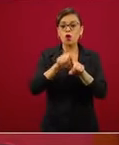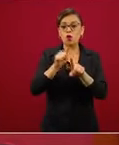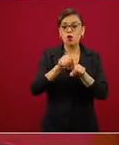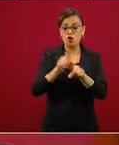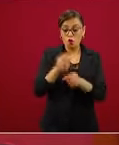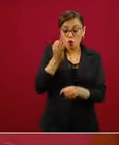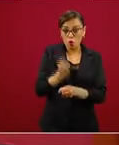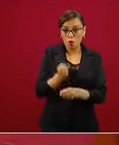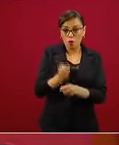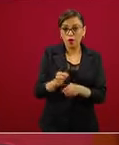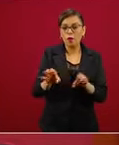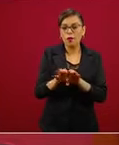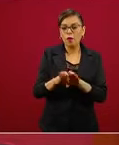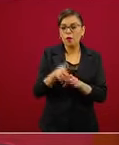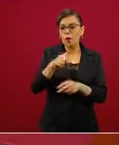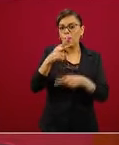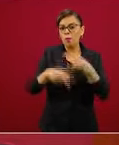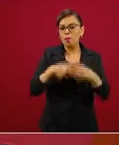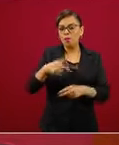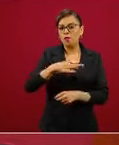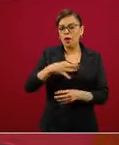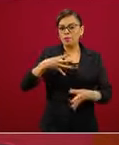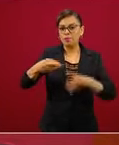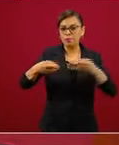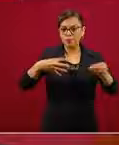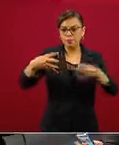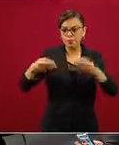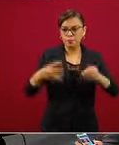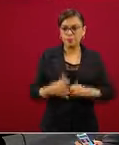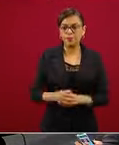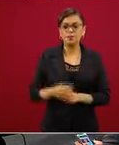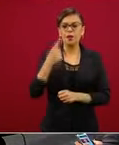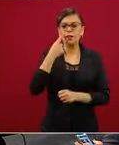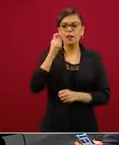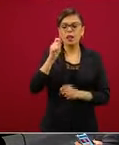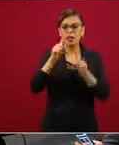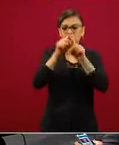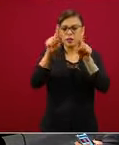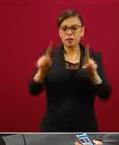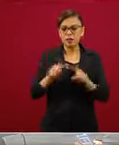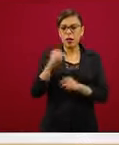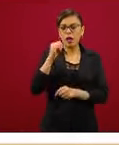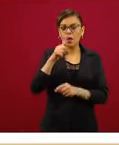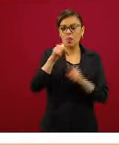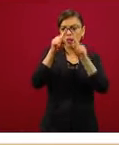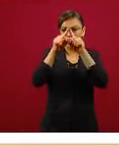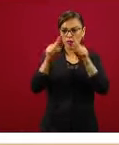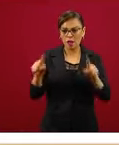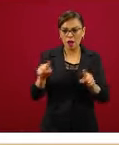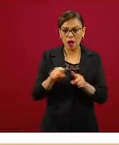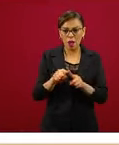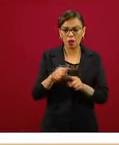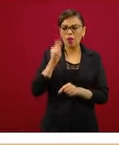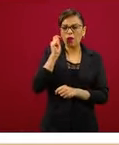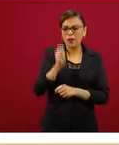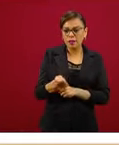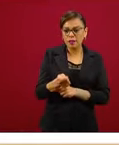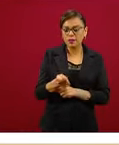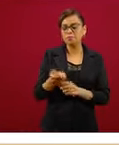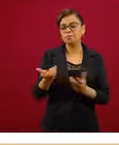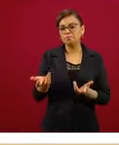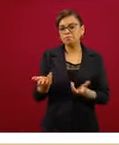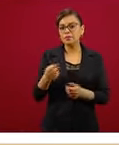actual y en unos triángulos y cuadros que se ven sobreimpuestos sobre el territorio de los estados la